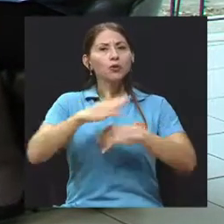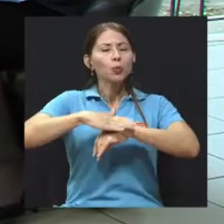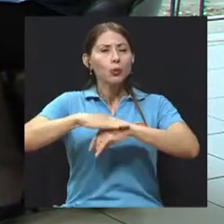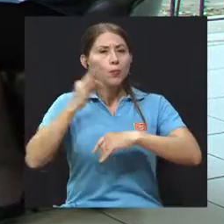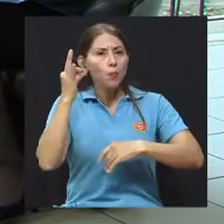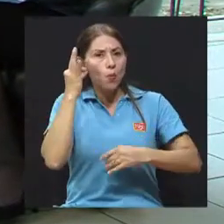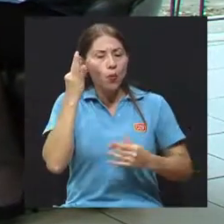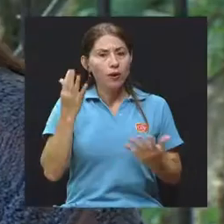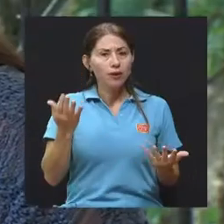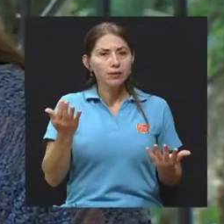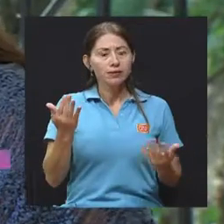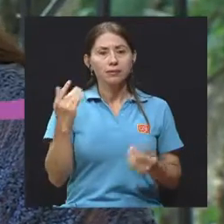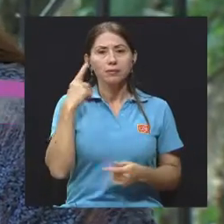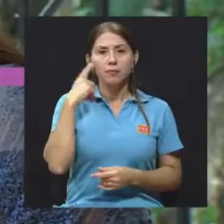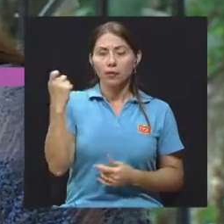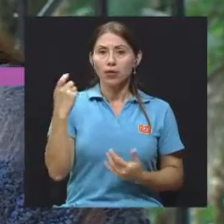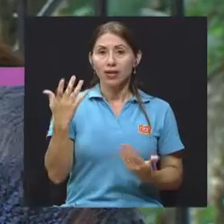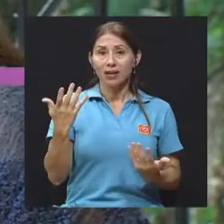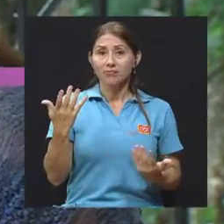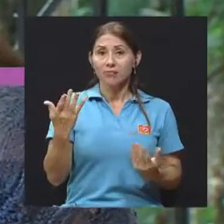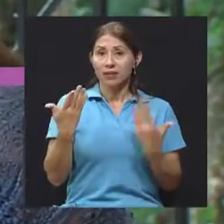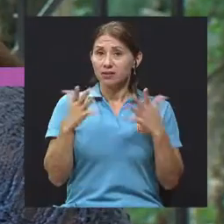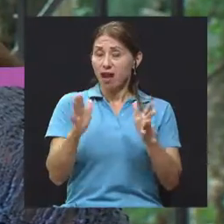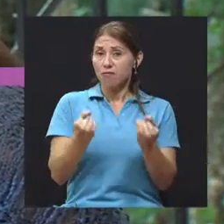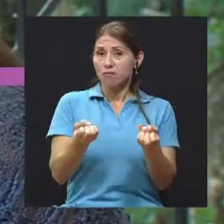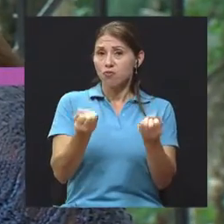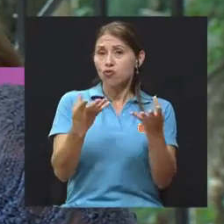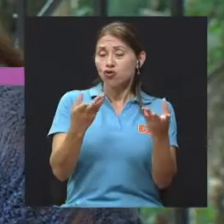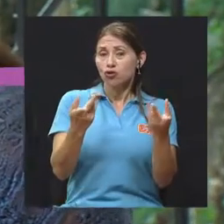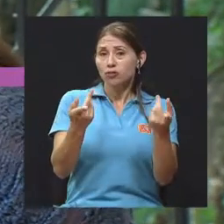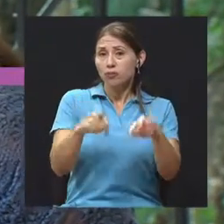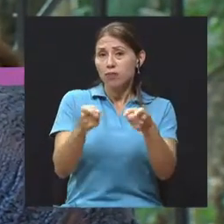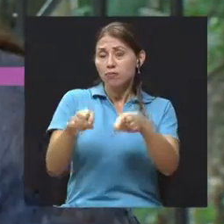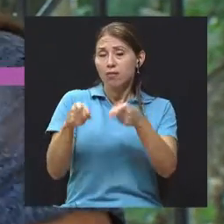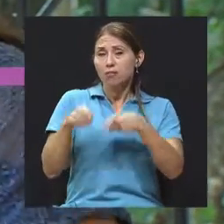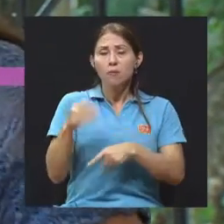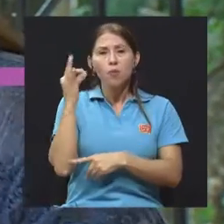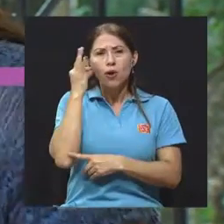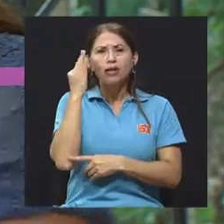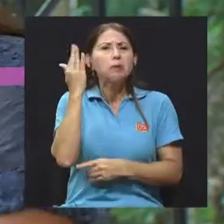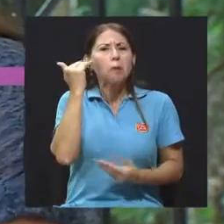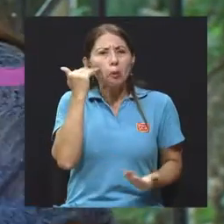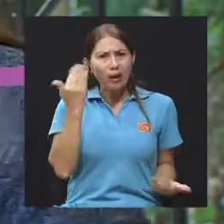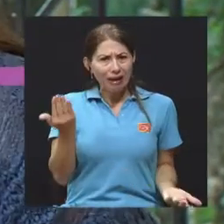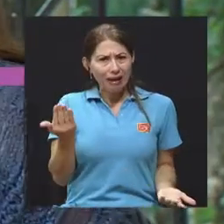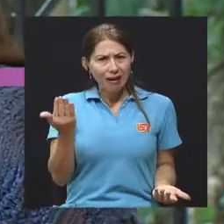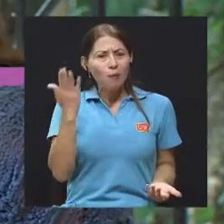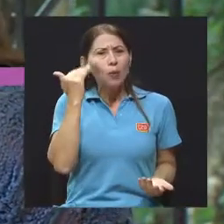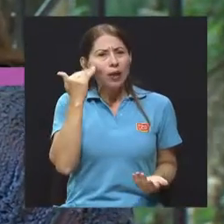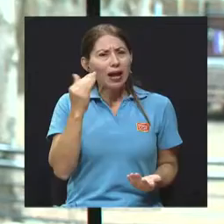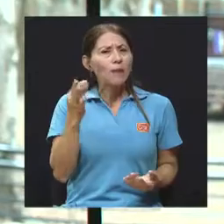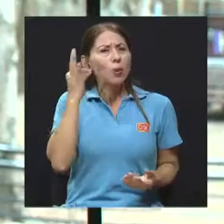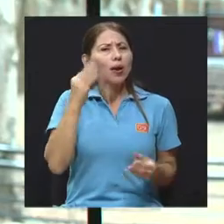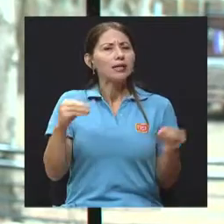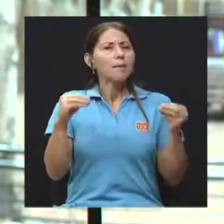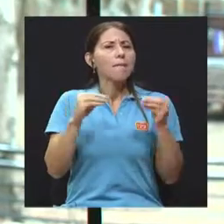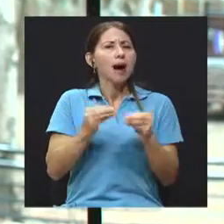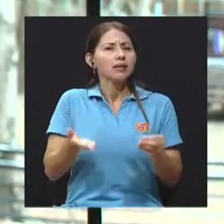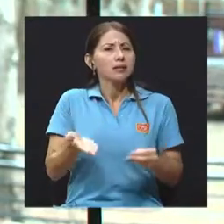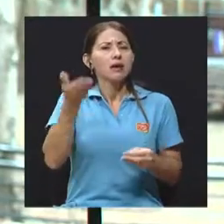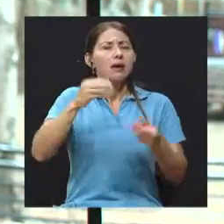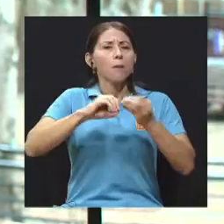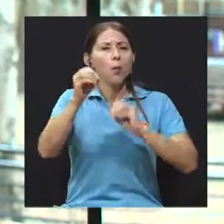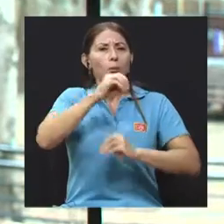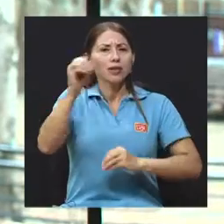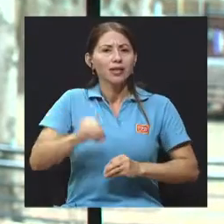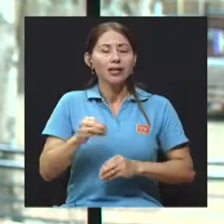retomar este aspecto, ¿verdad? Porque se han dado muchos casos, ¿y a qué se debe? ¿Por qué las mujeres otra vez retomar este aspecto? Sí, retomando la